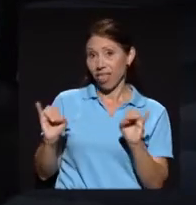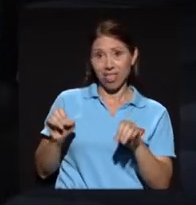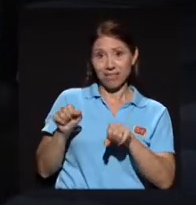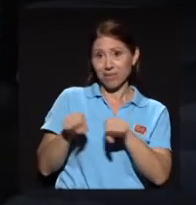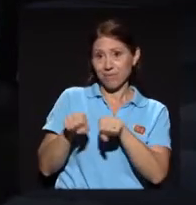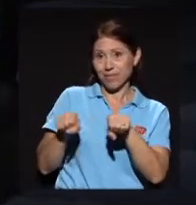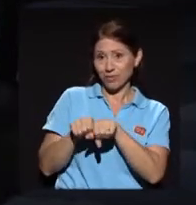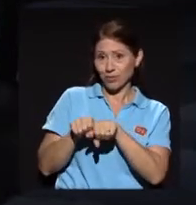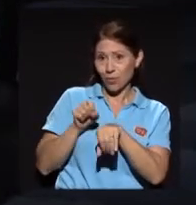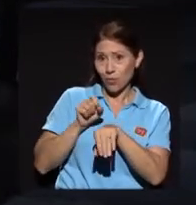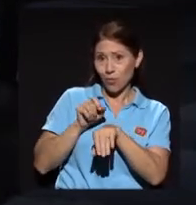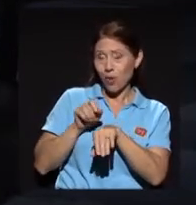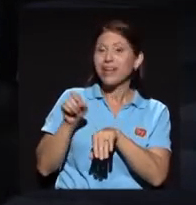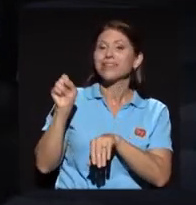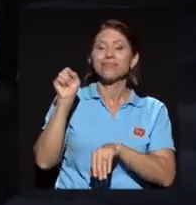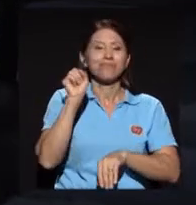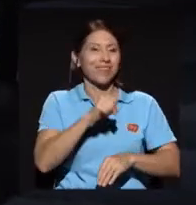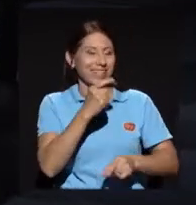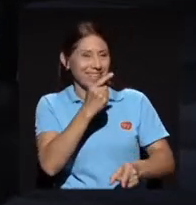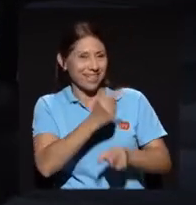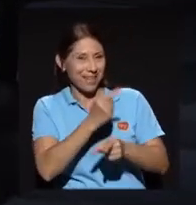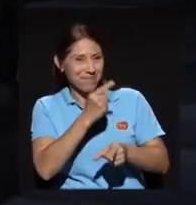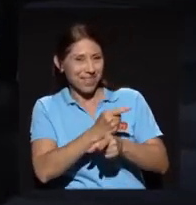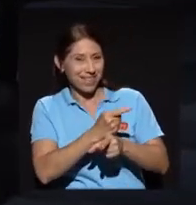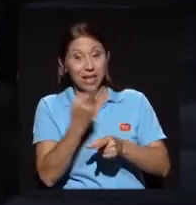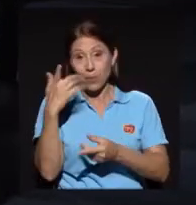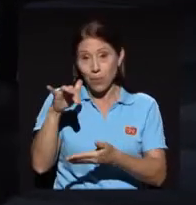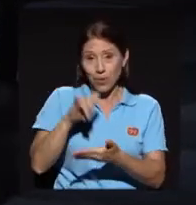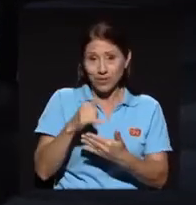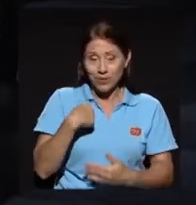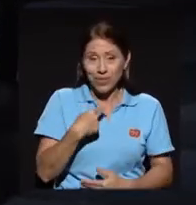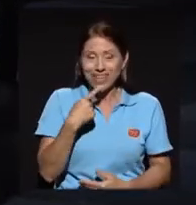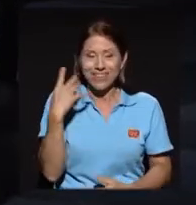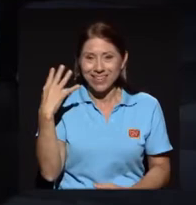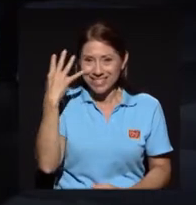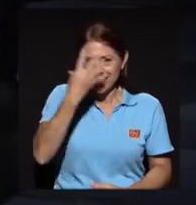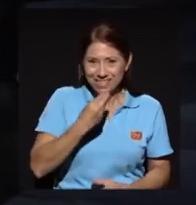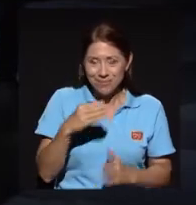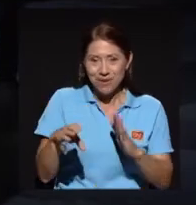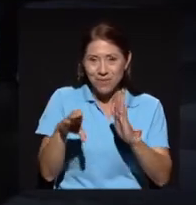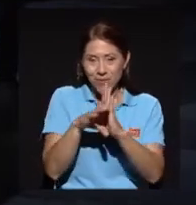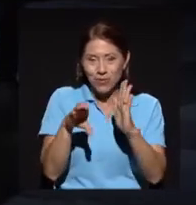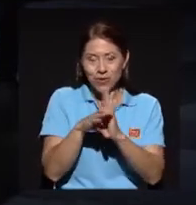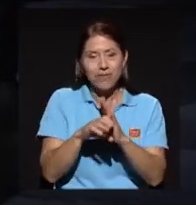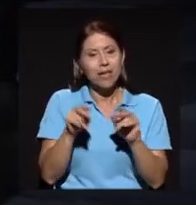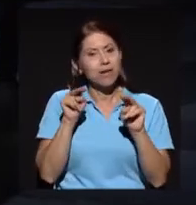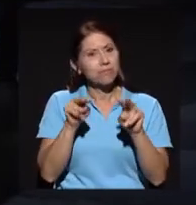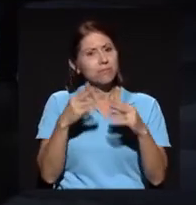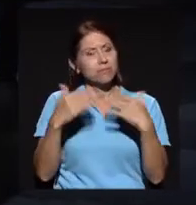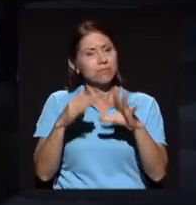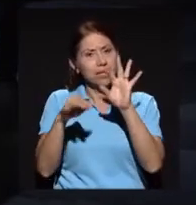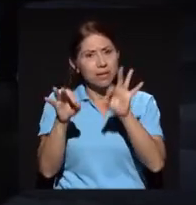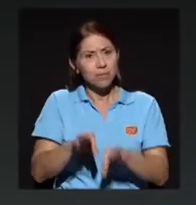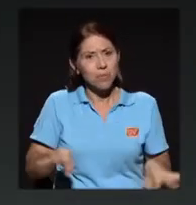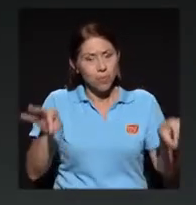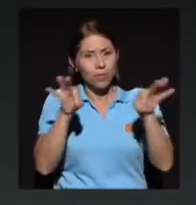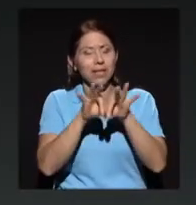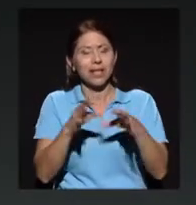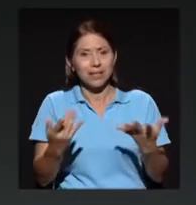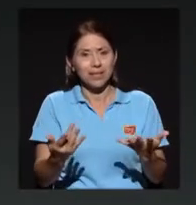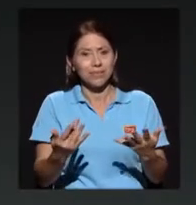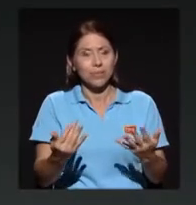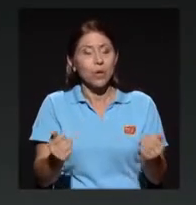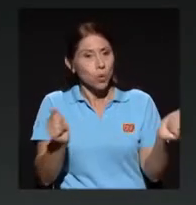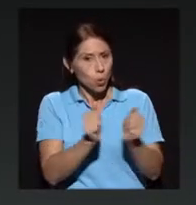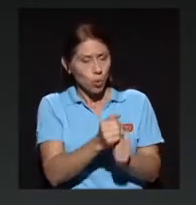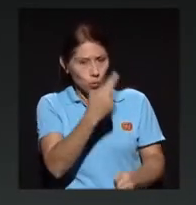exactamente. Descalzos. Por eso dije que bellísima, eso a me parece tan importante, don Carlos. Con